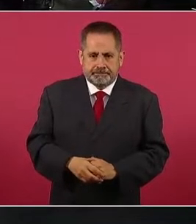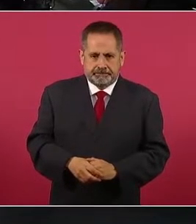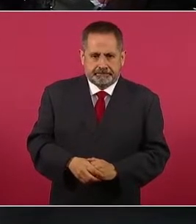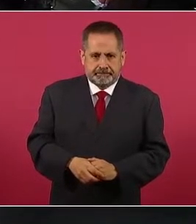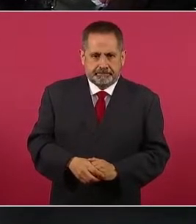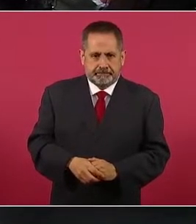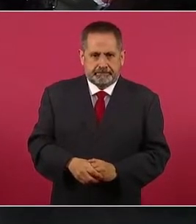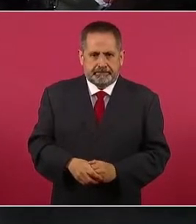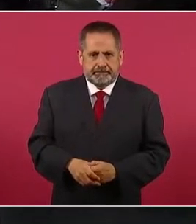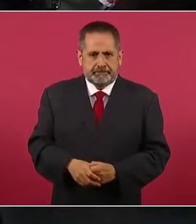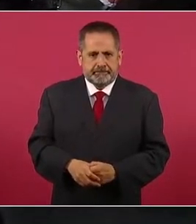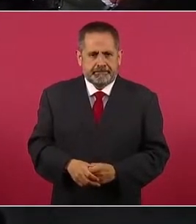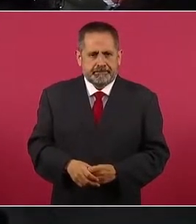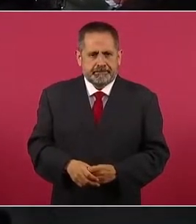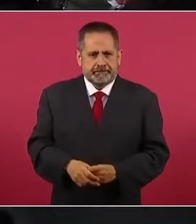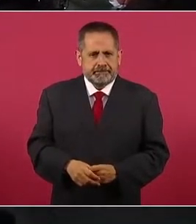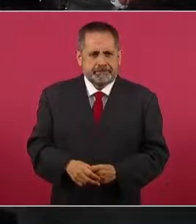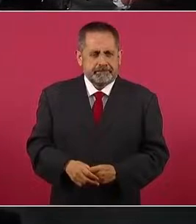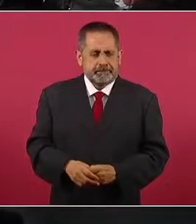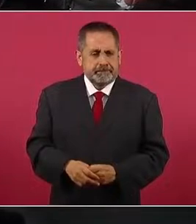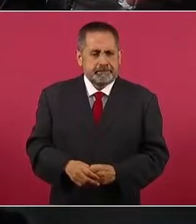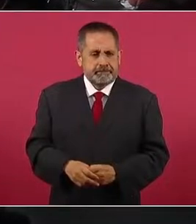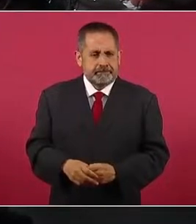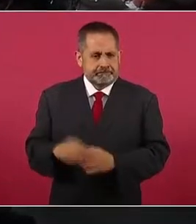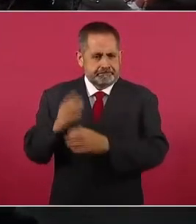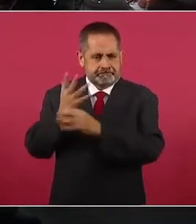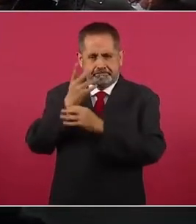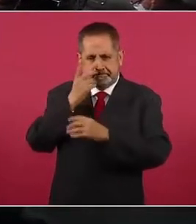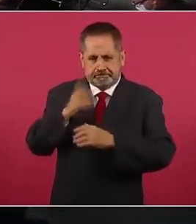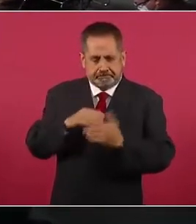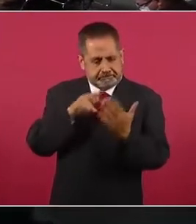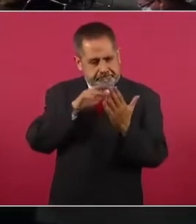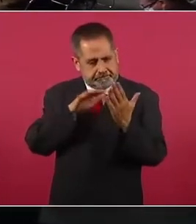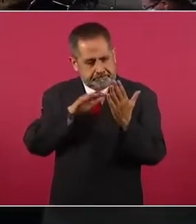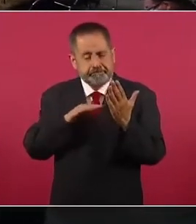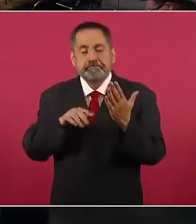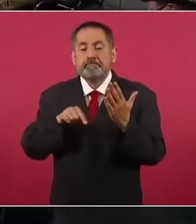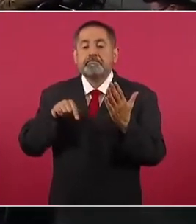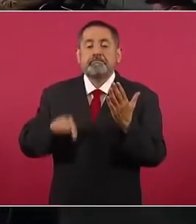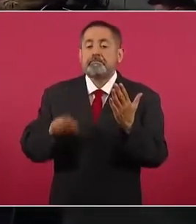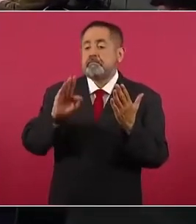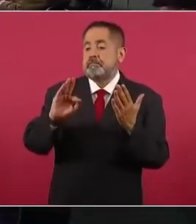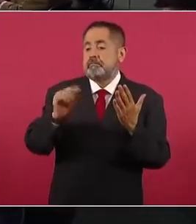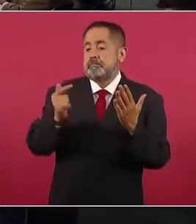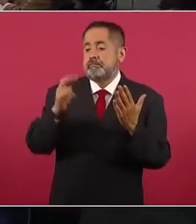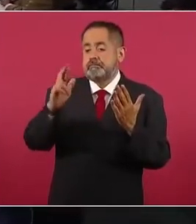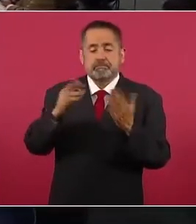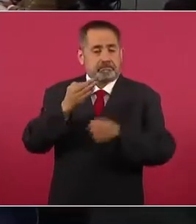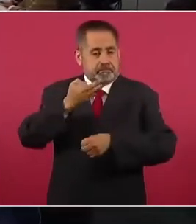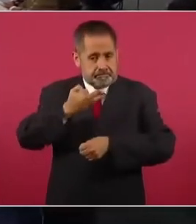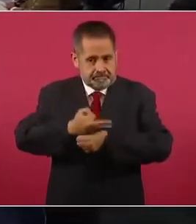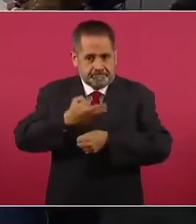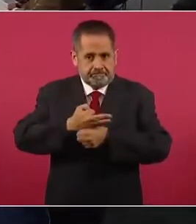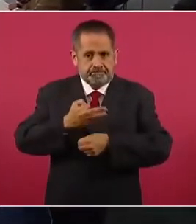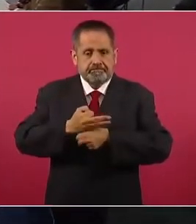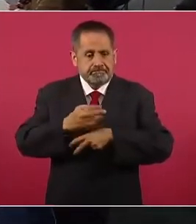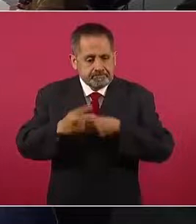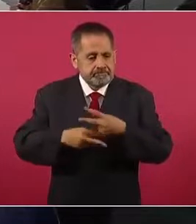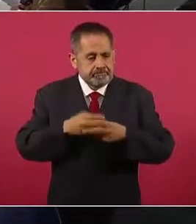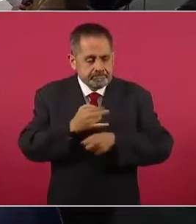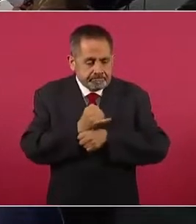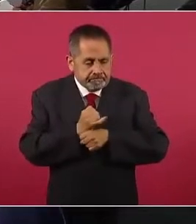Dice, en este momento la Fiscalía General de la República está desarrollando los